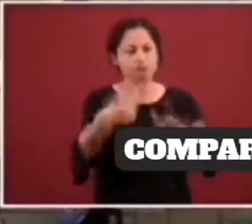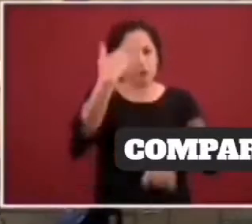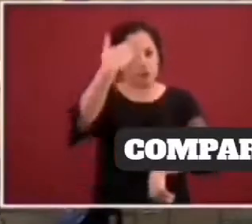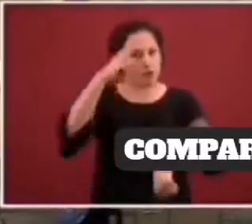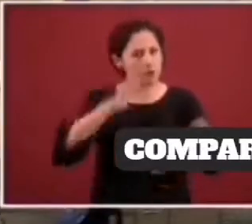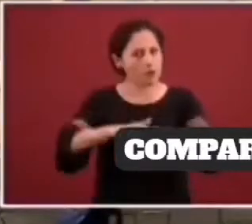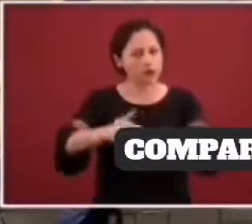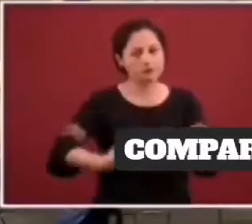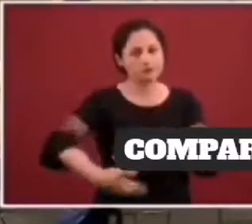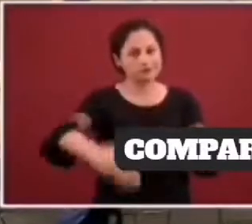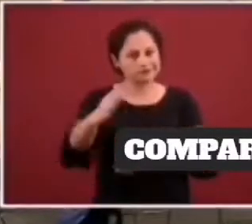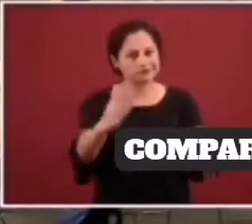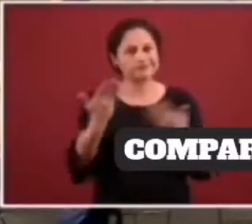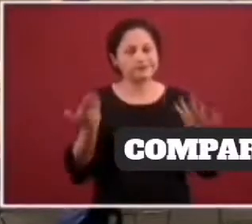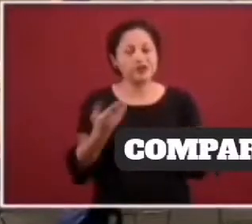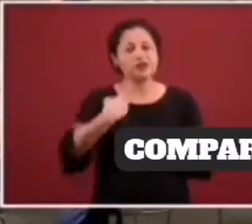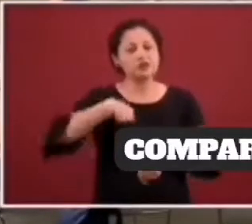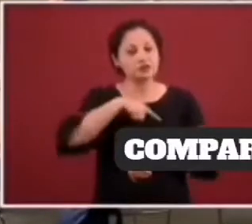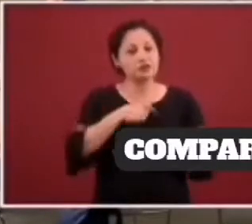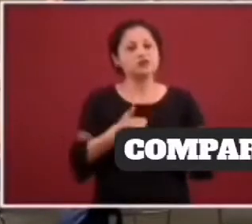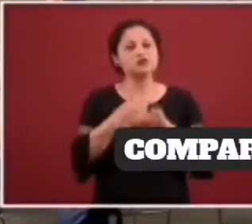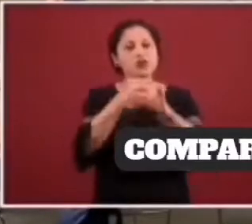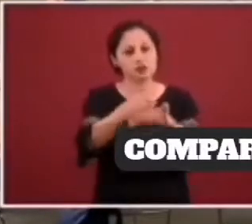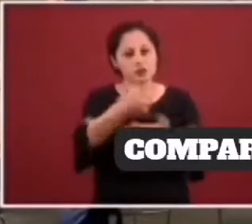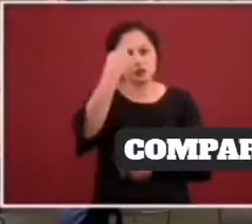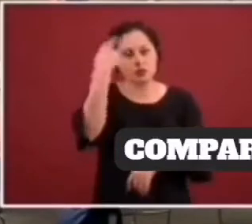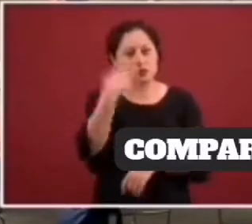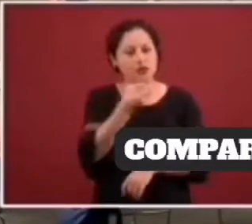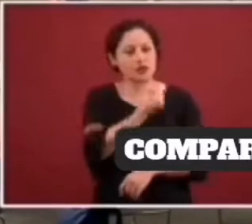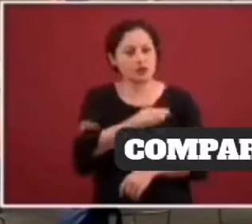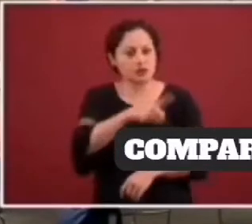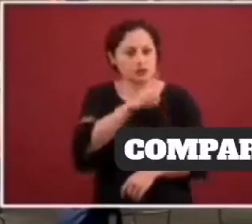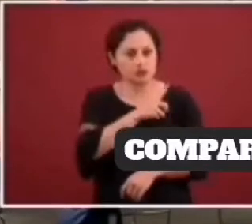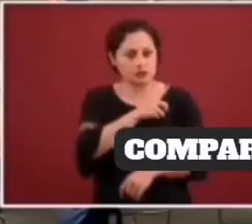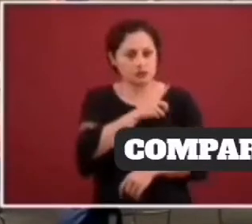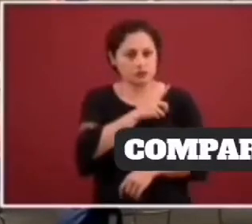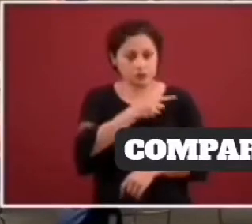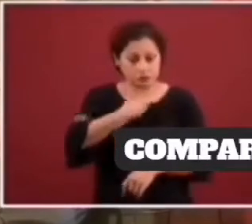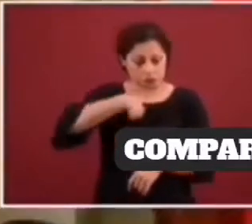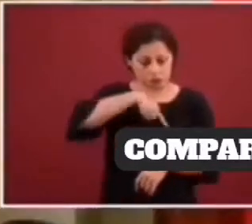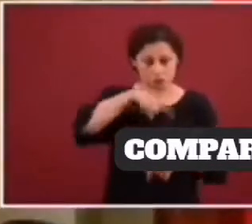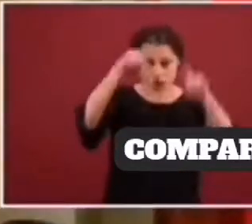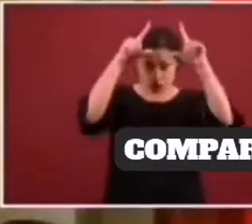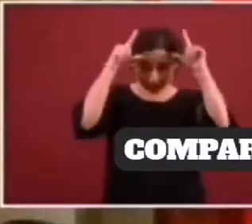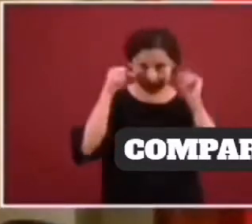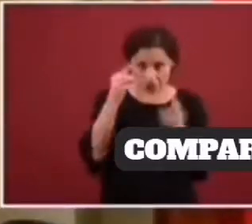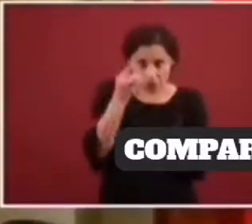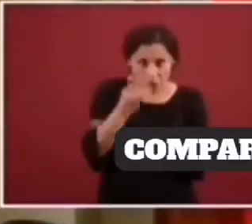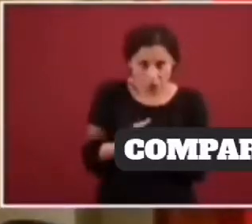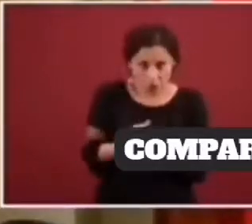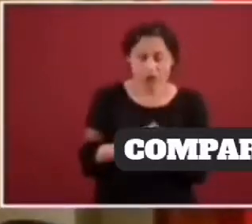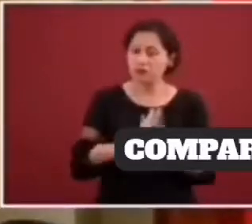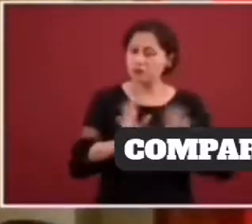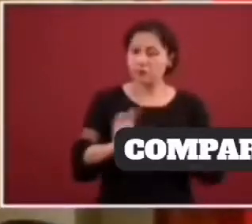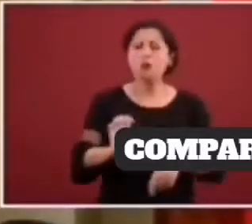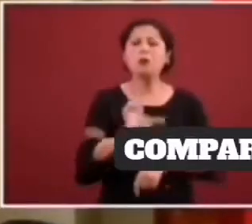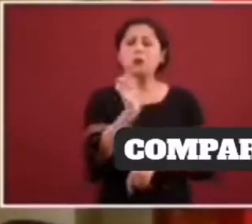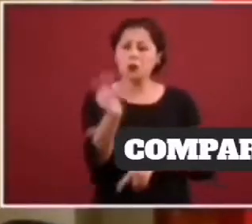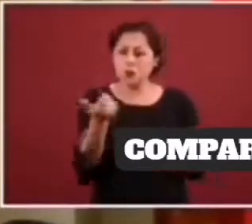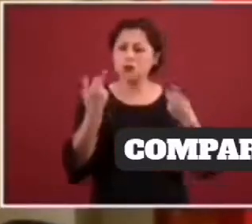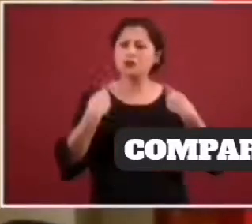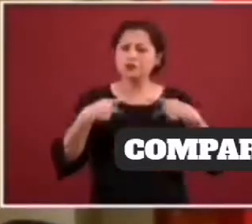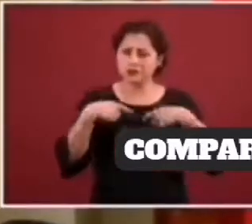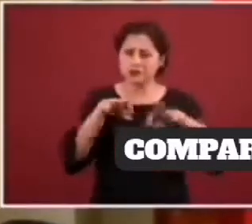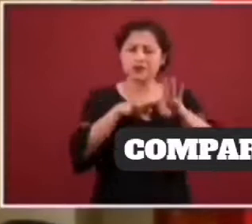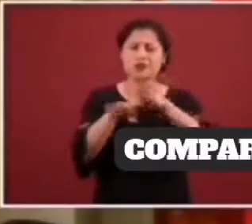y estas contribuciones no solamente las hace el personal de enfermería, las hace cada uno de mis compañeros